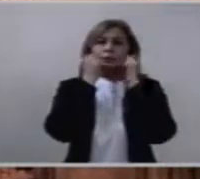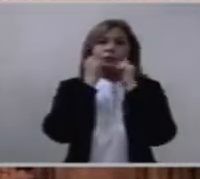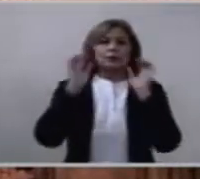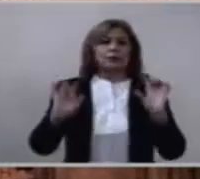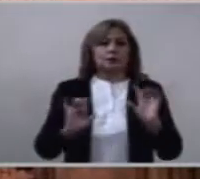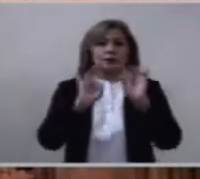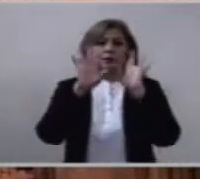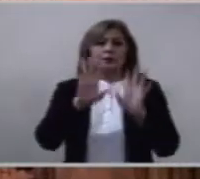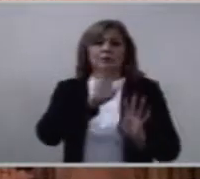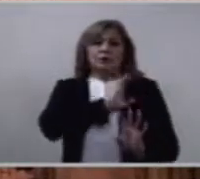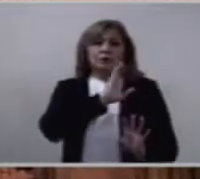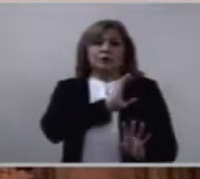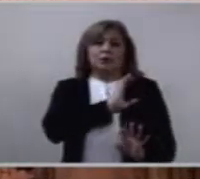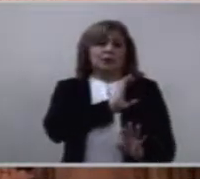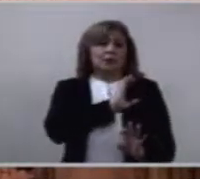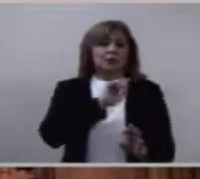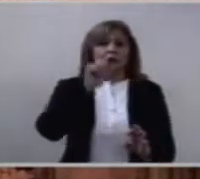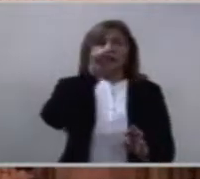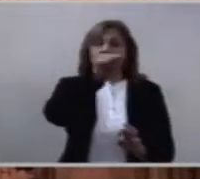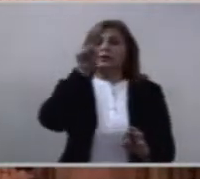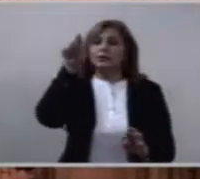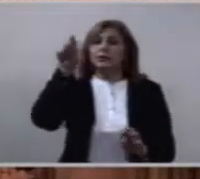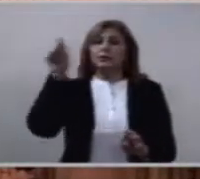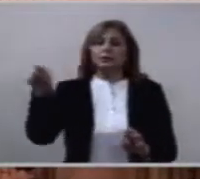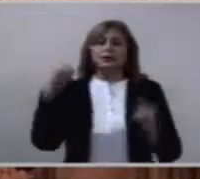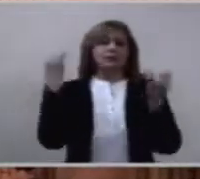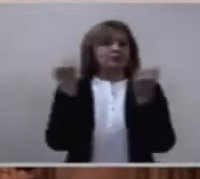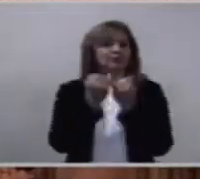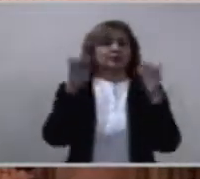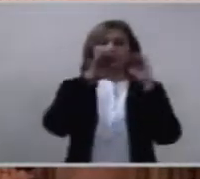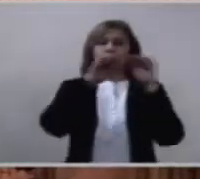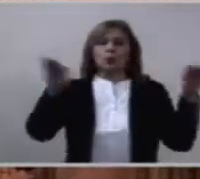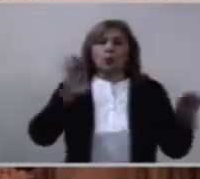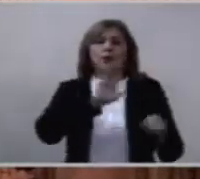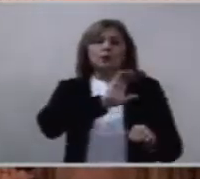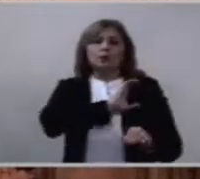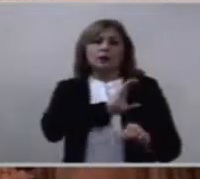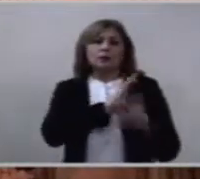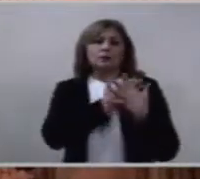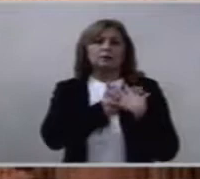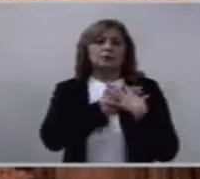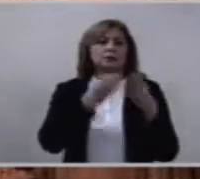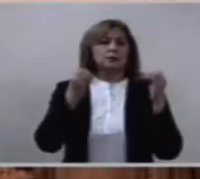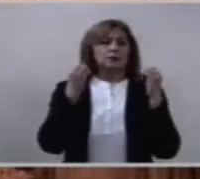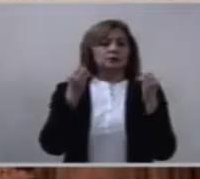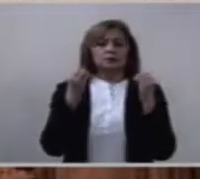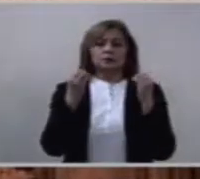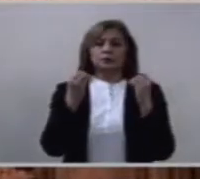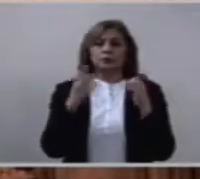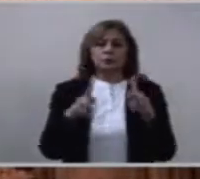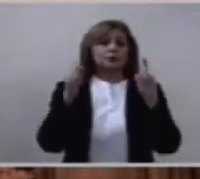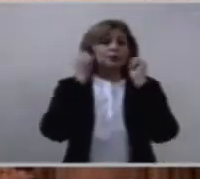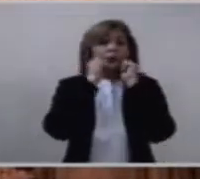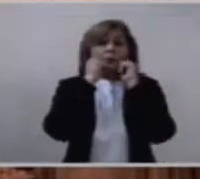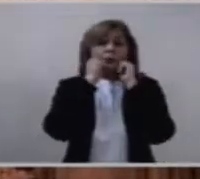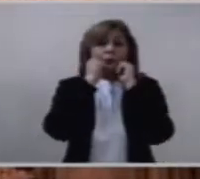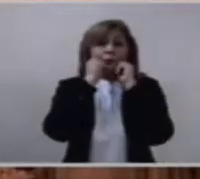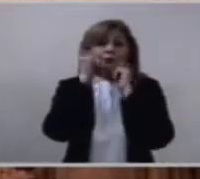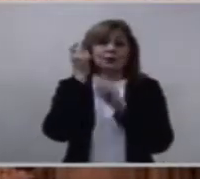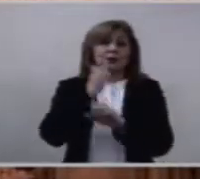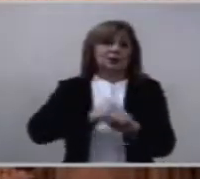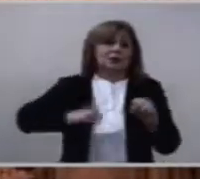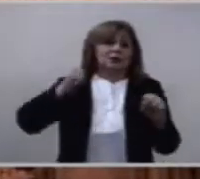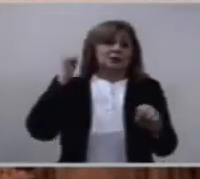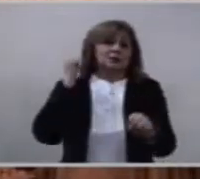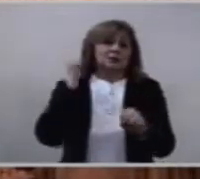portas bien. Te quiere a ti que llevas muchos años en el